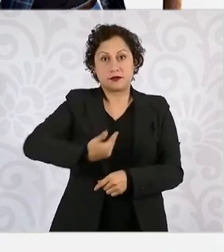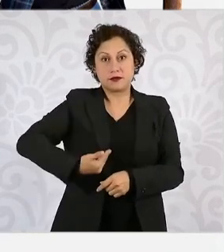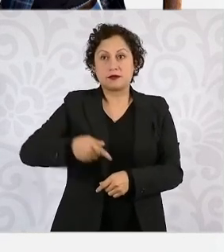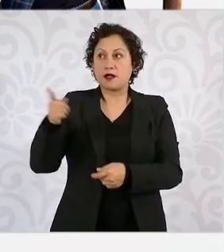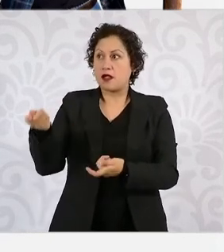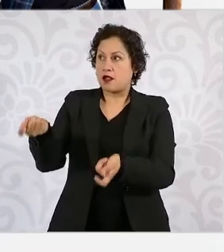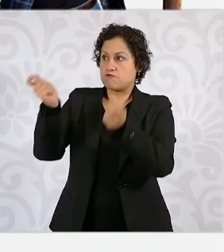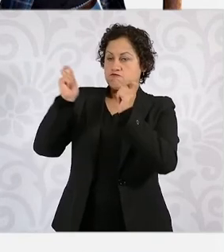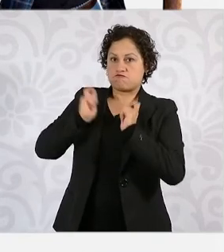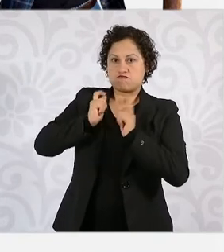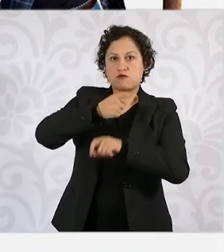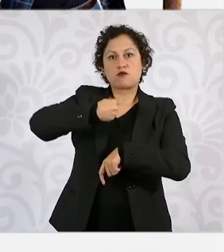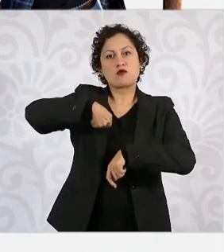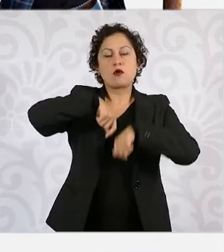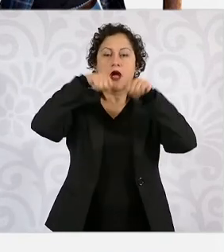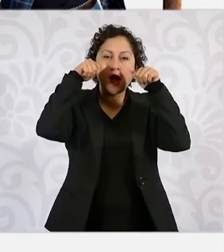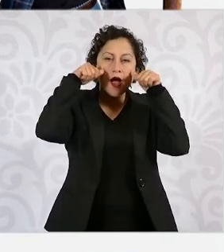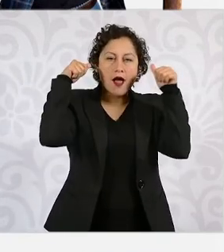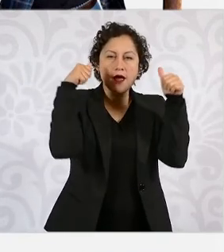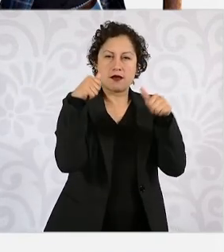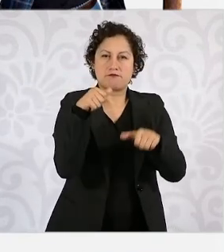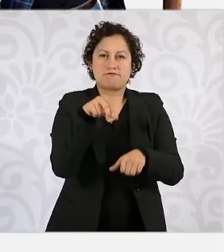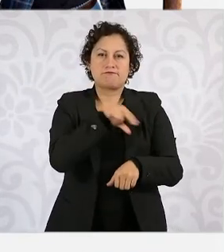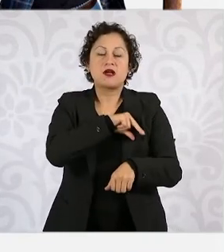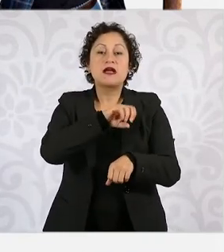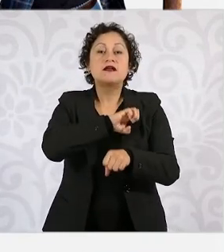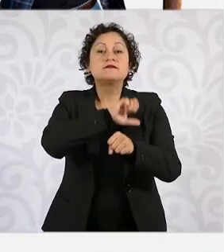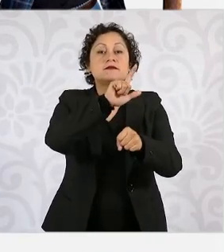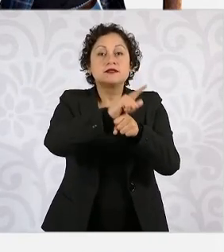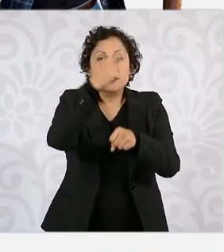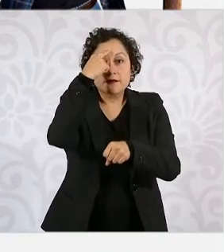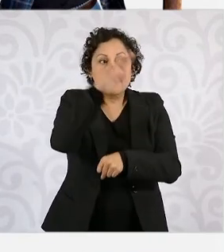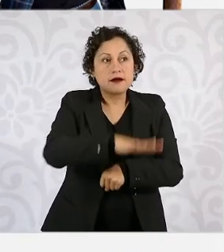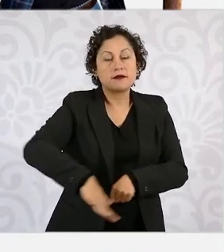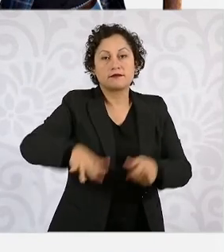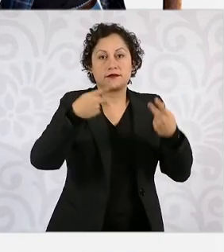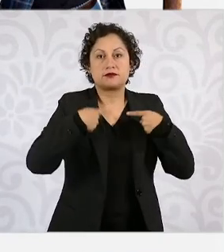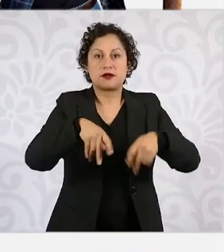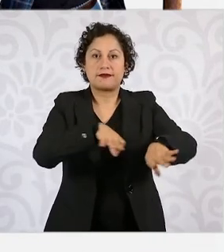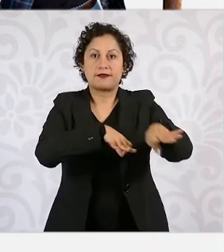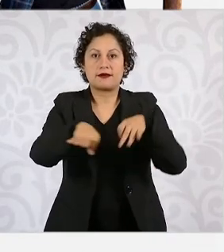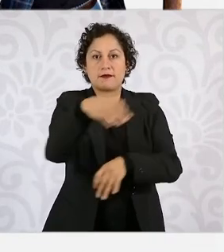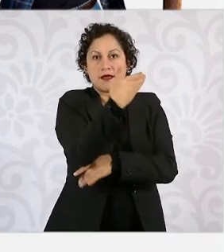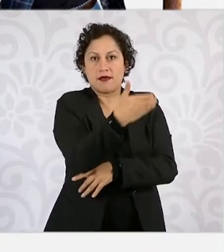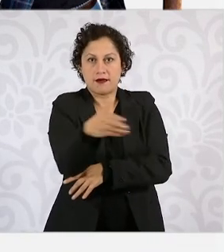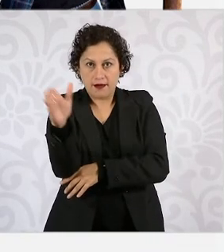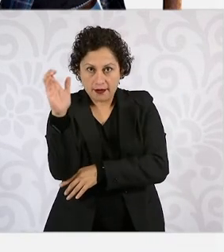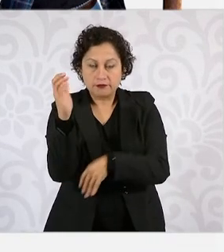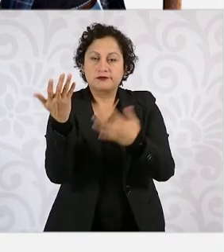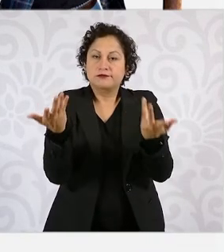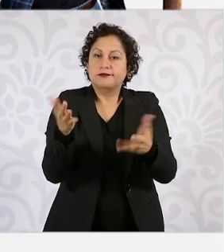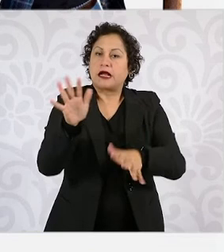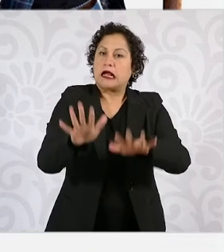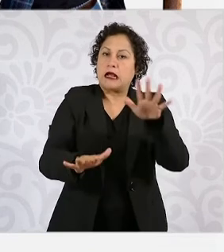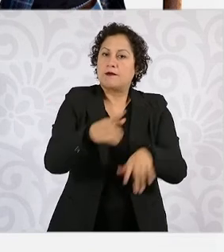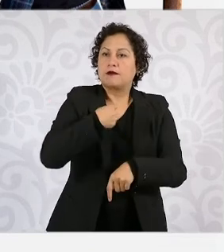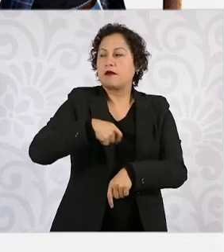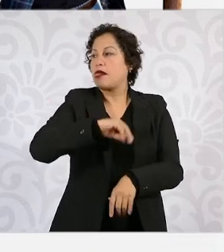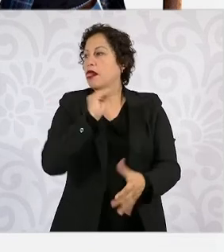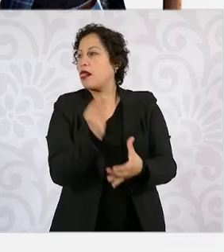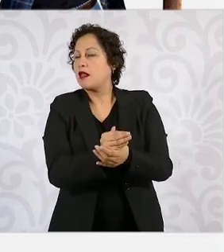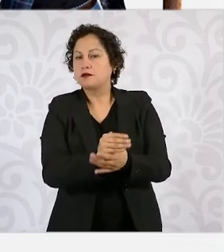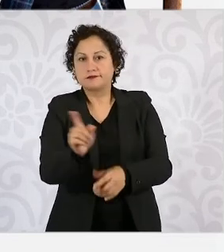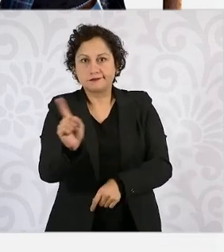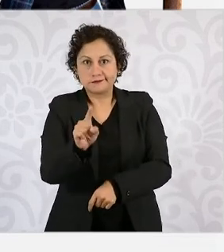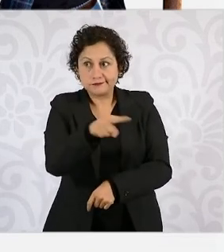poner una especial atención y dedicación a las personas jornaleras. Nos olvidamos de las personas jornaleras, son más de